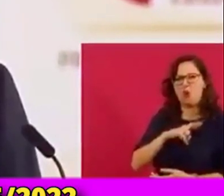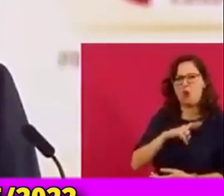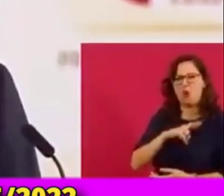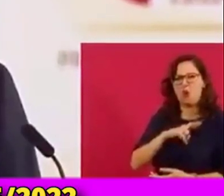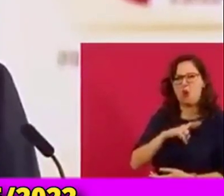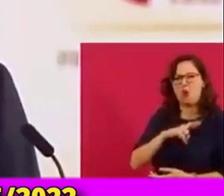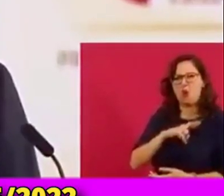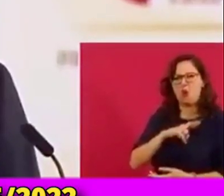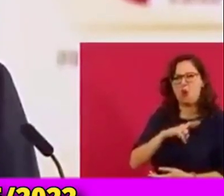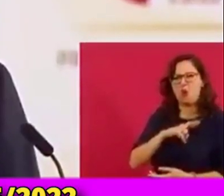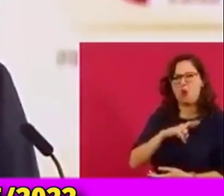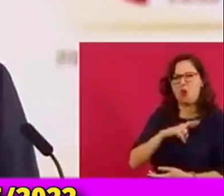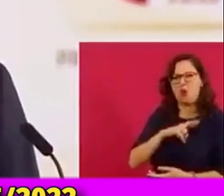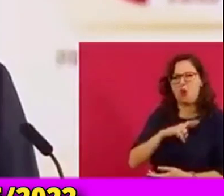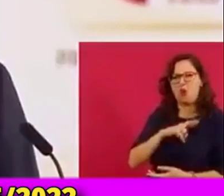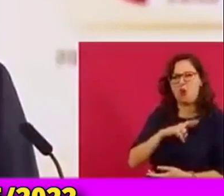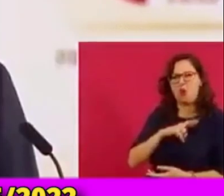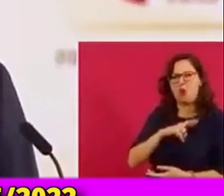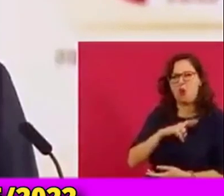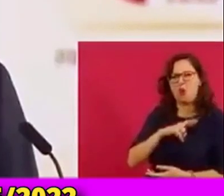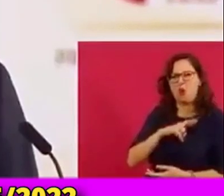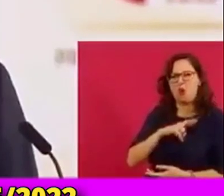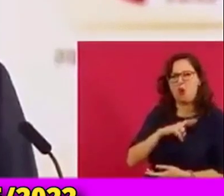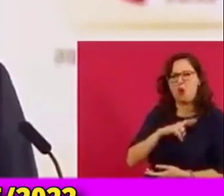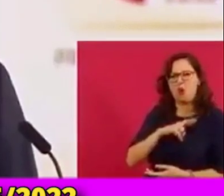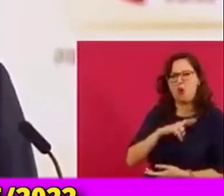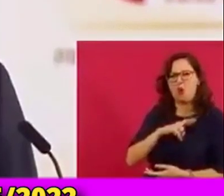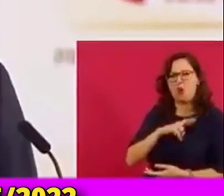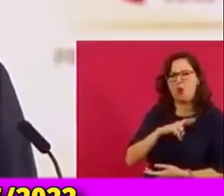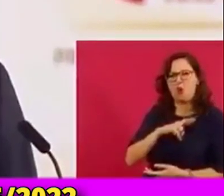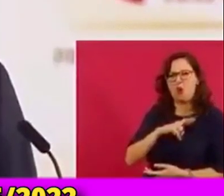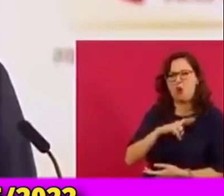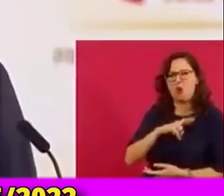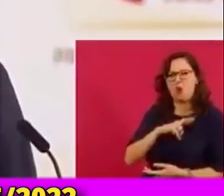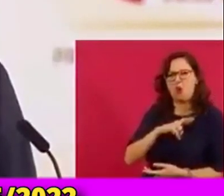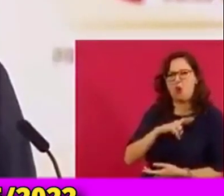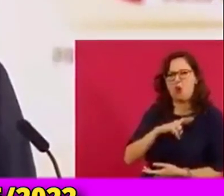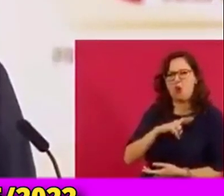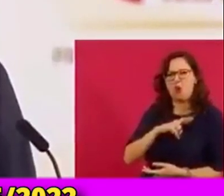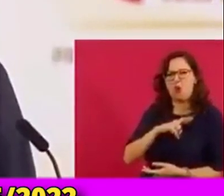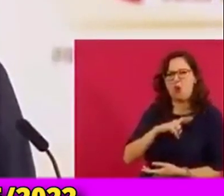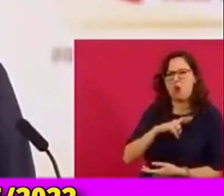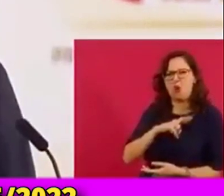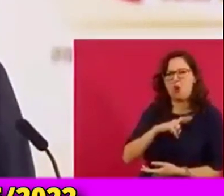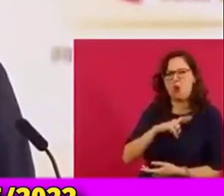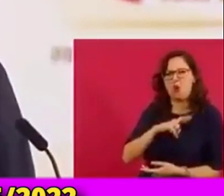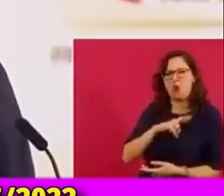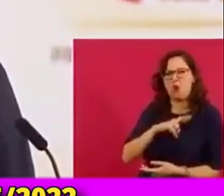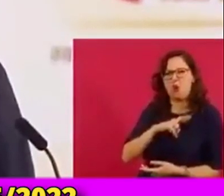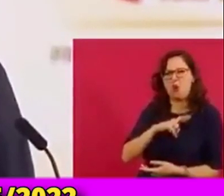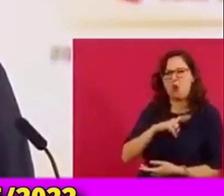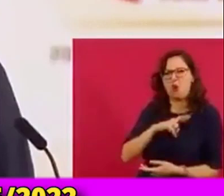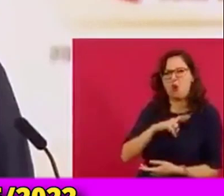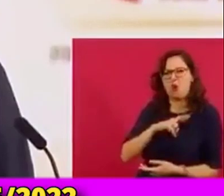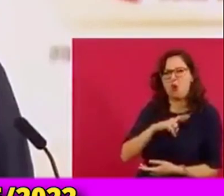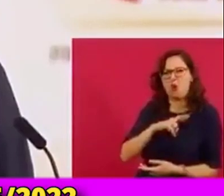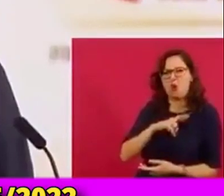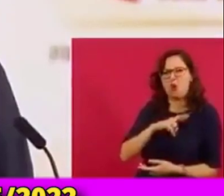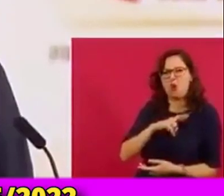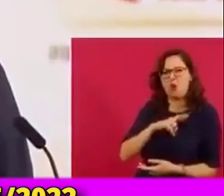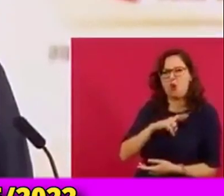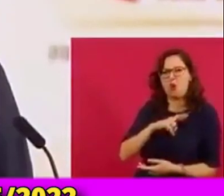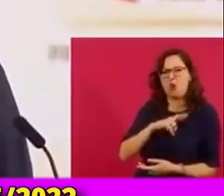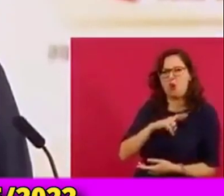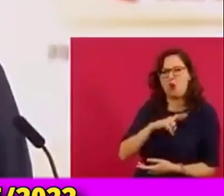pueblo es tonto. Ah, pero eso sí, él engañará tal vez a sus fanáticos que no piensan por sí solos. Pero como la mayoría de mexicanos ya se dio